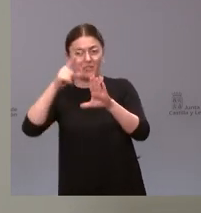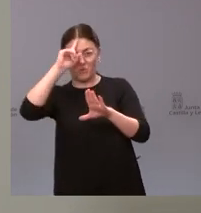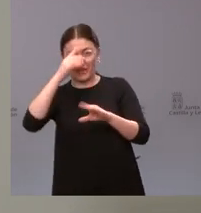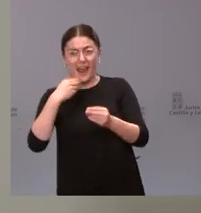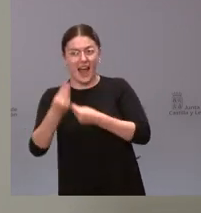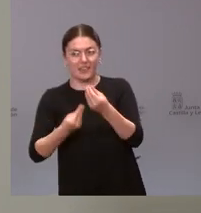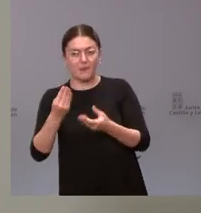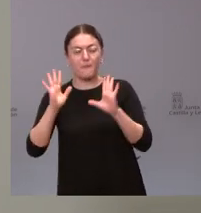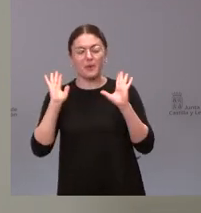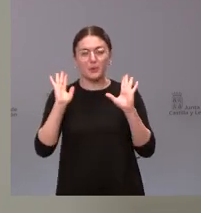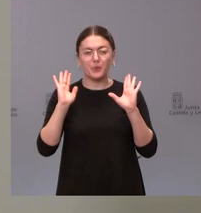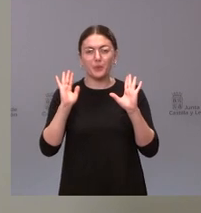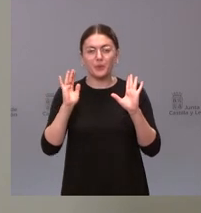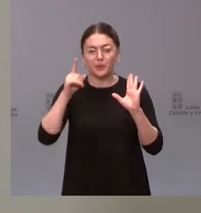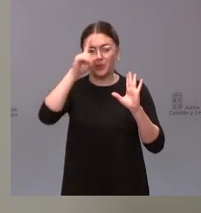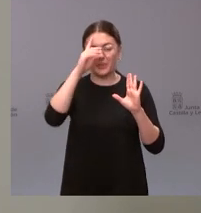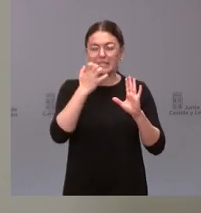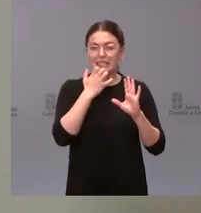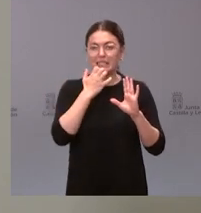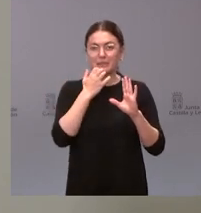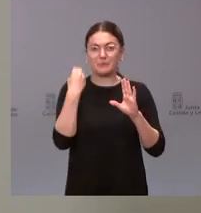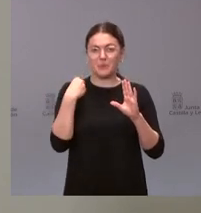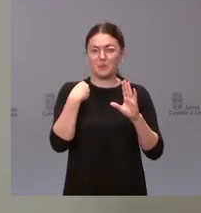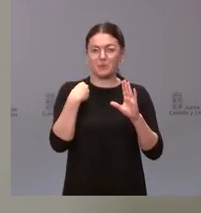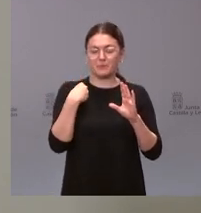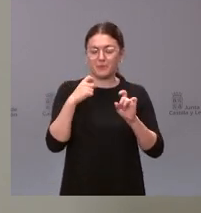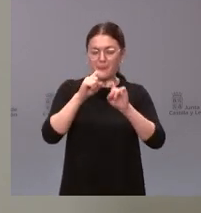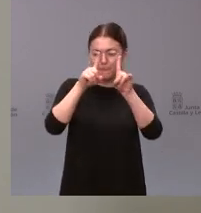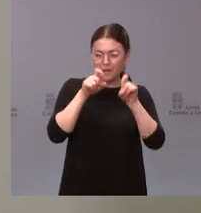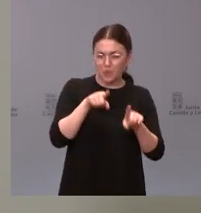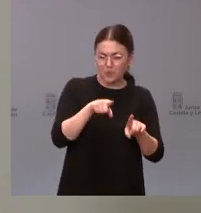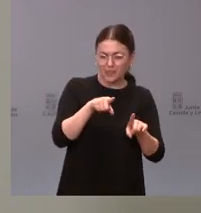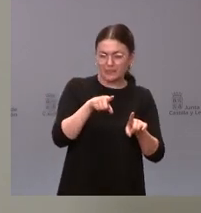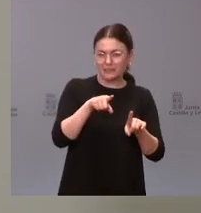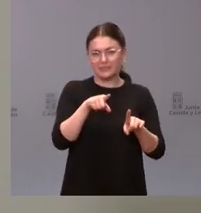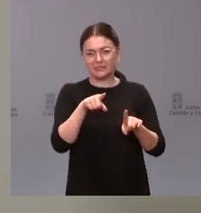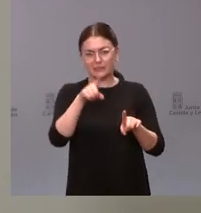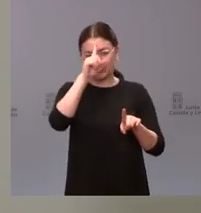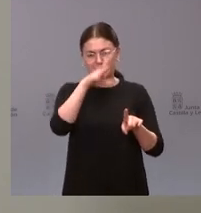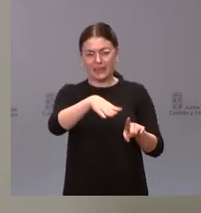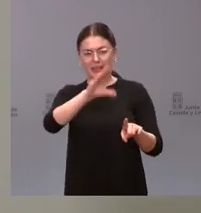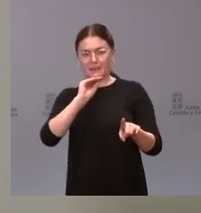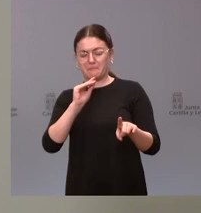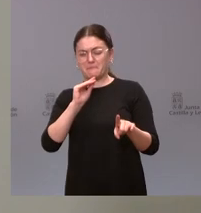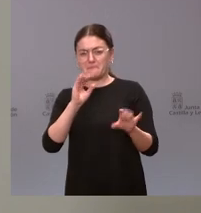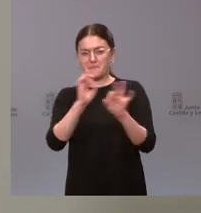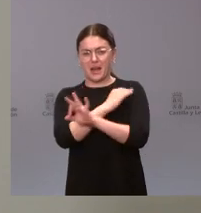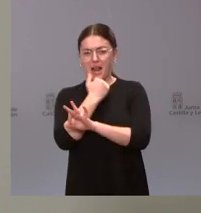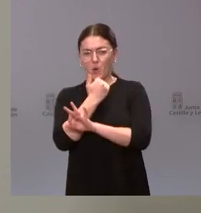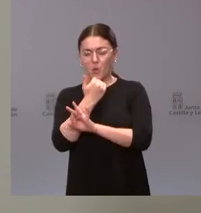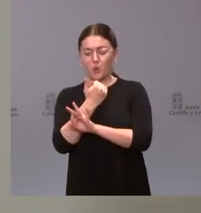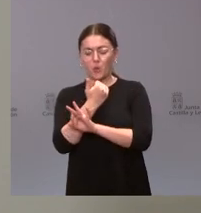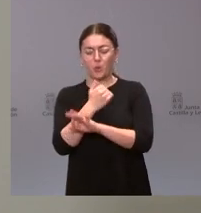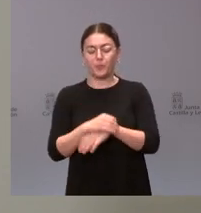tampoco equivocarme pero no sé si he deducido de su pregunta y quizás sea equivocadamente y por problema mío como que